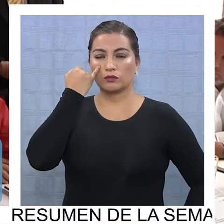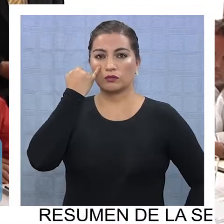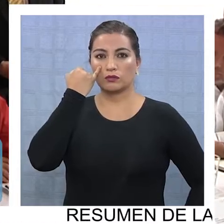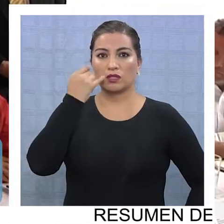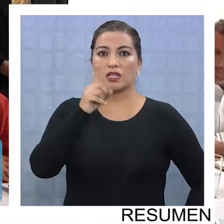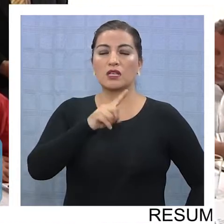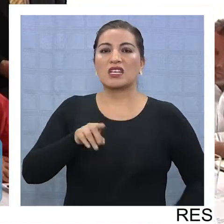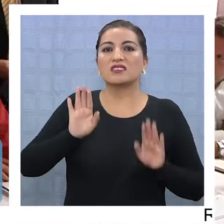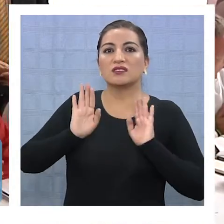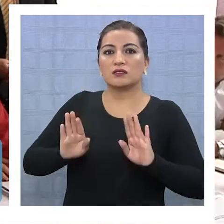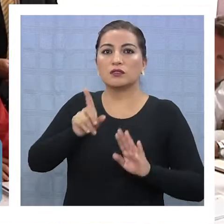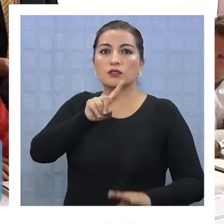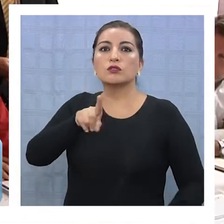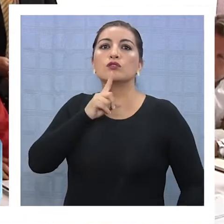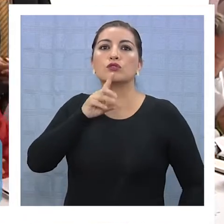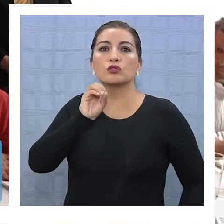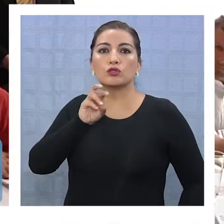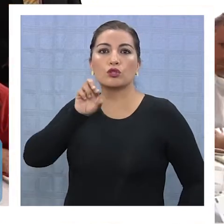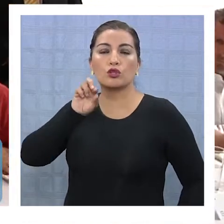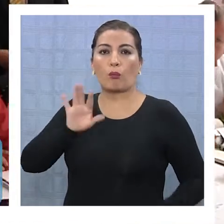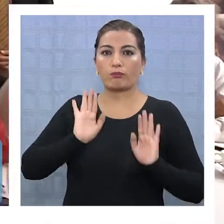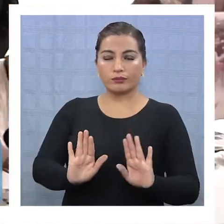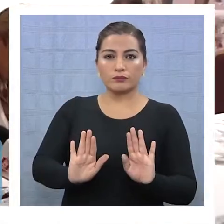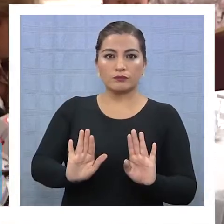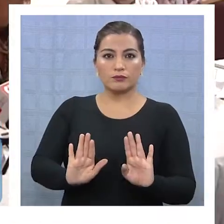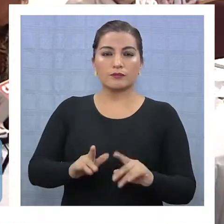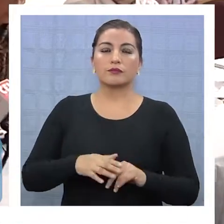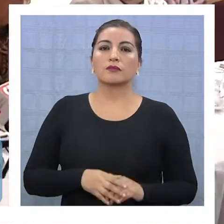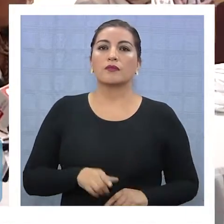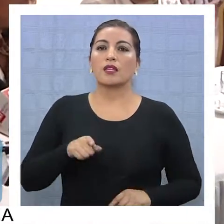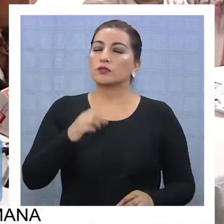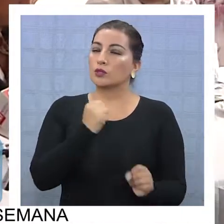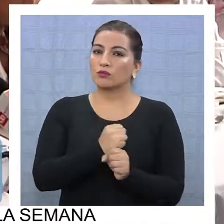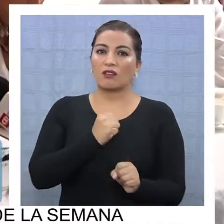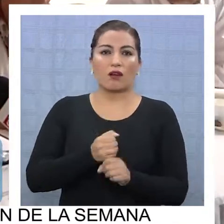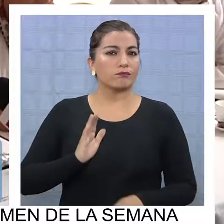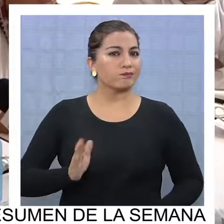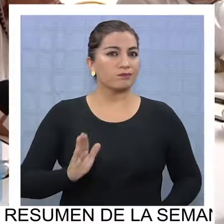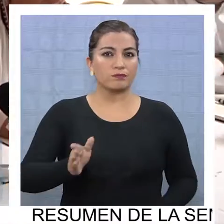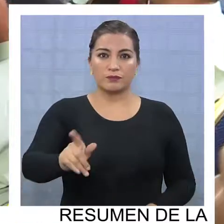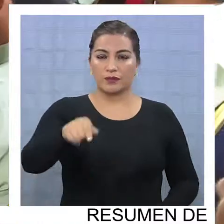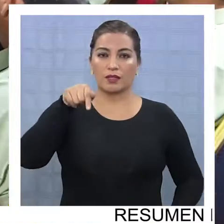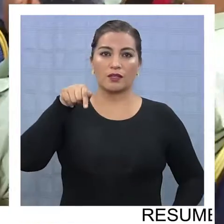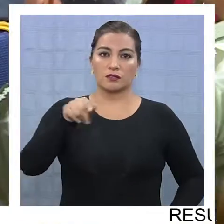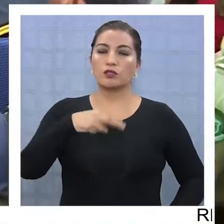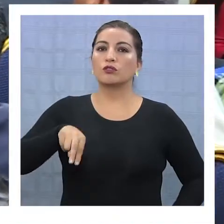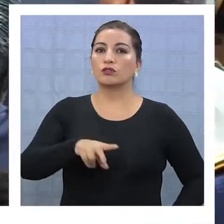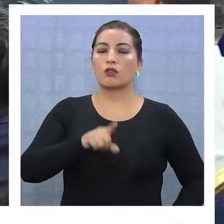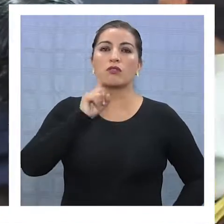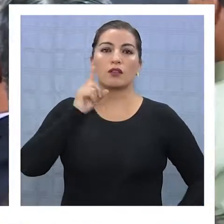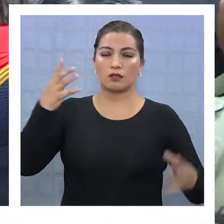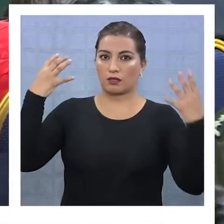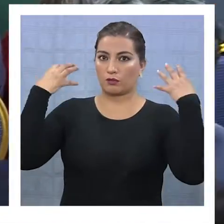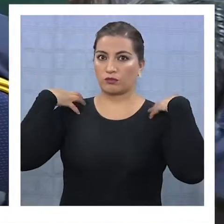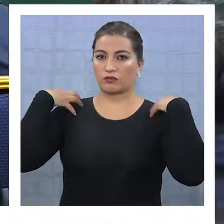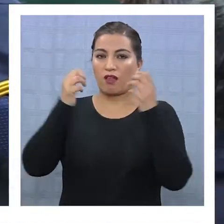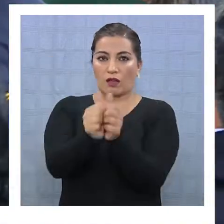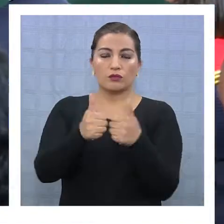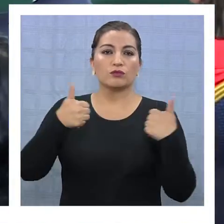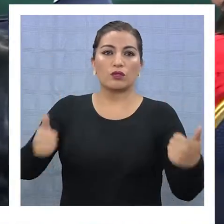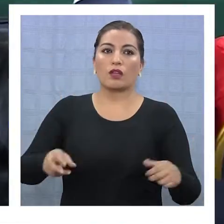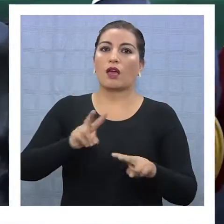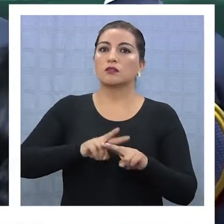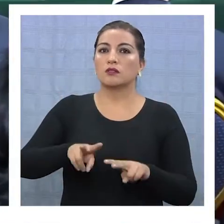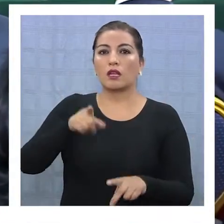que se llama el STOP, de tal manera que esto sea una tarea permanente y que tengamos responsabilidad a las autoridades de